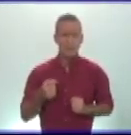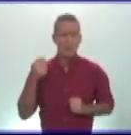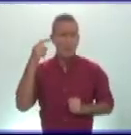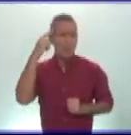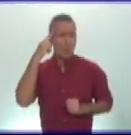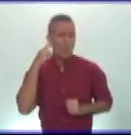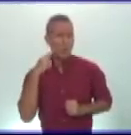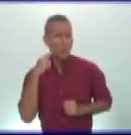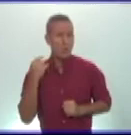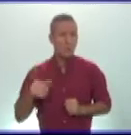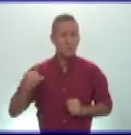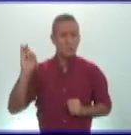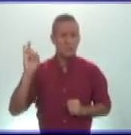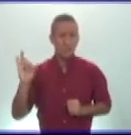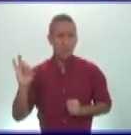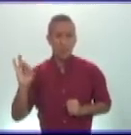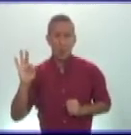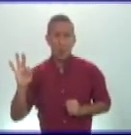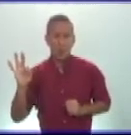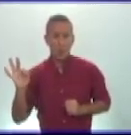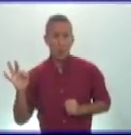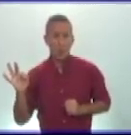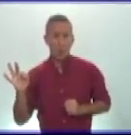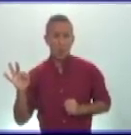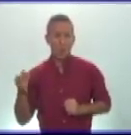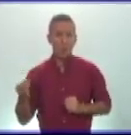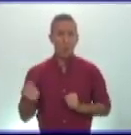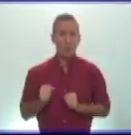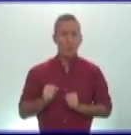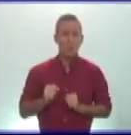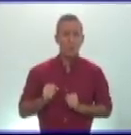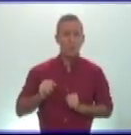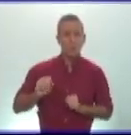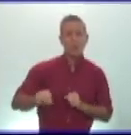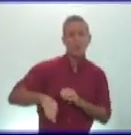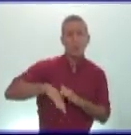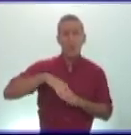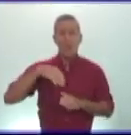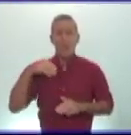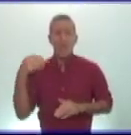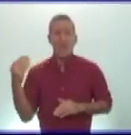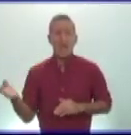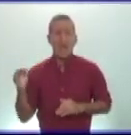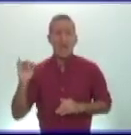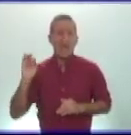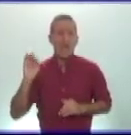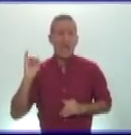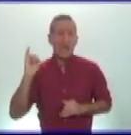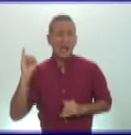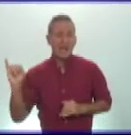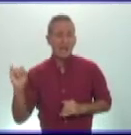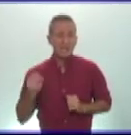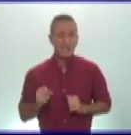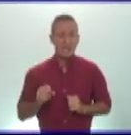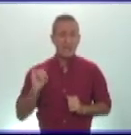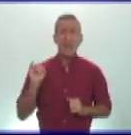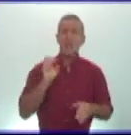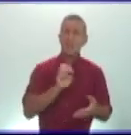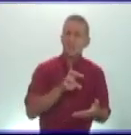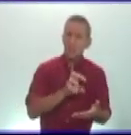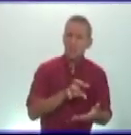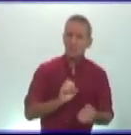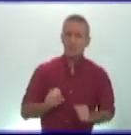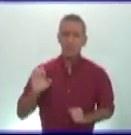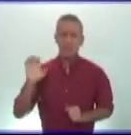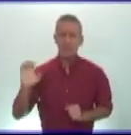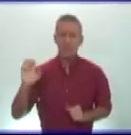antes de cristo hasta el siglo 6 antes de cristo es un periodo donde existe una gran influencia etrusca de allí